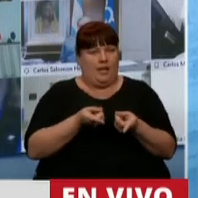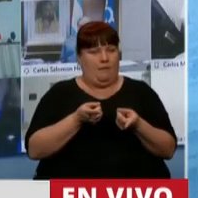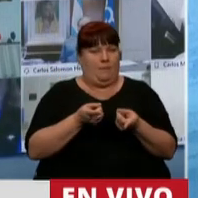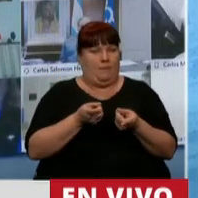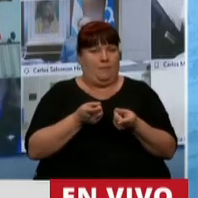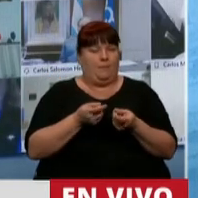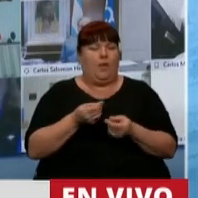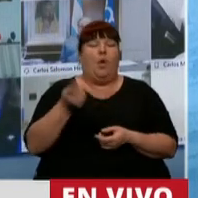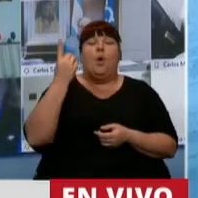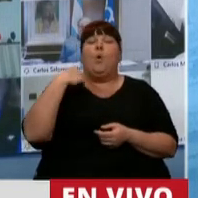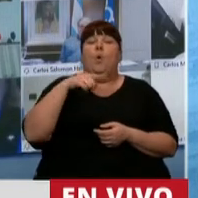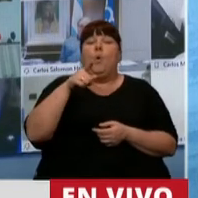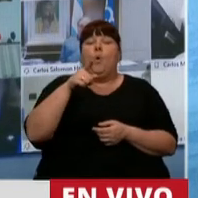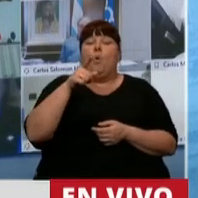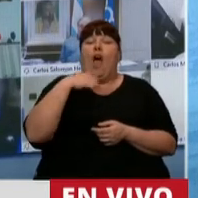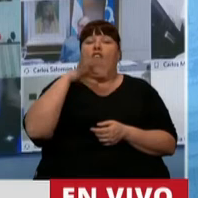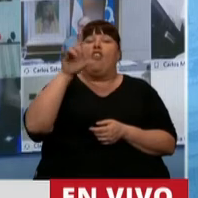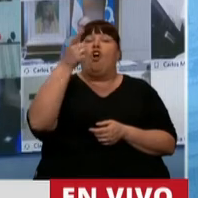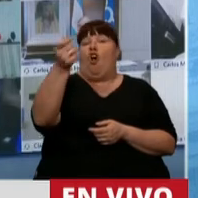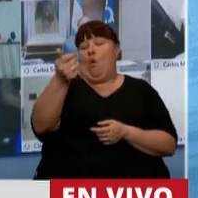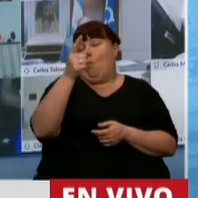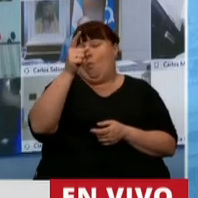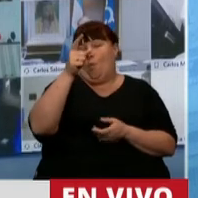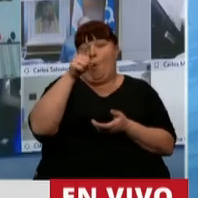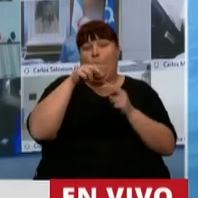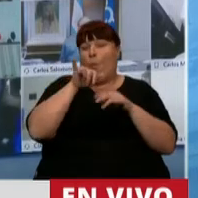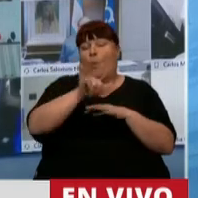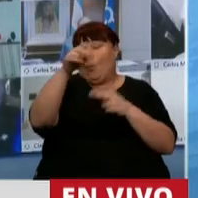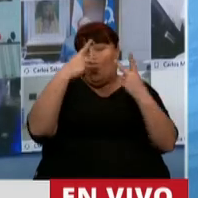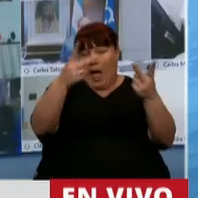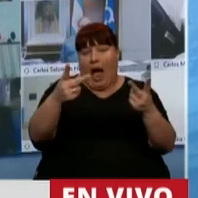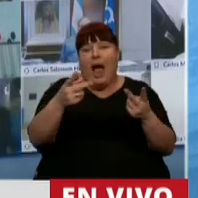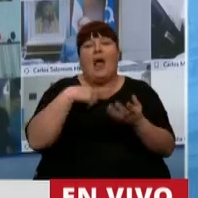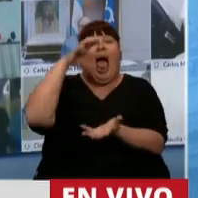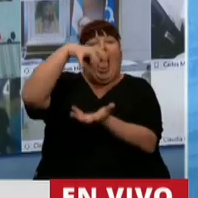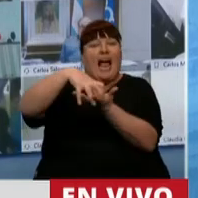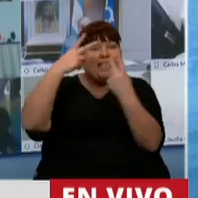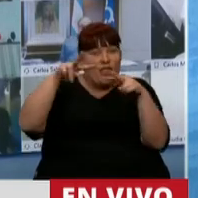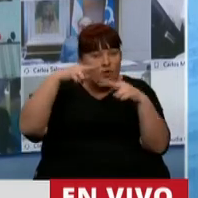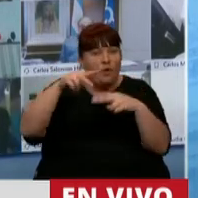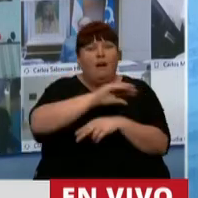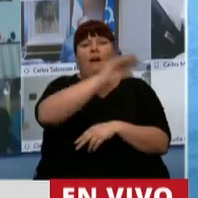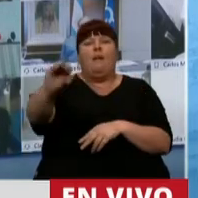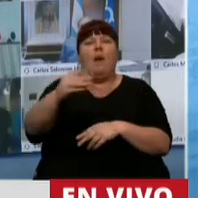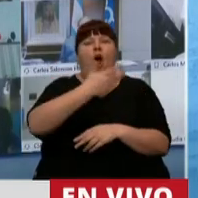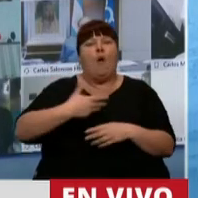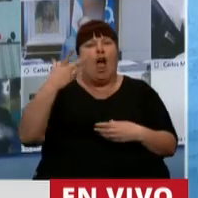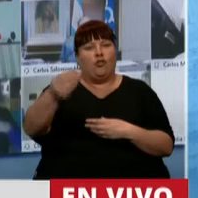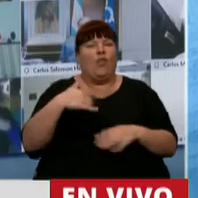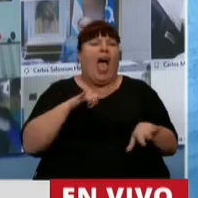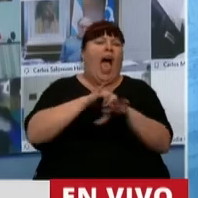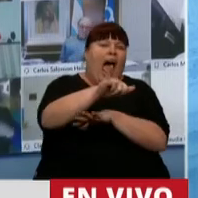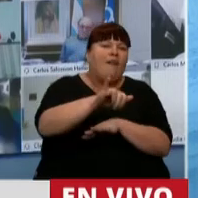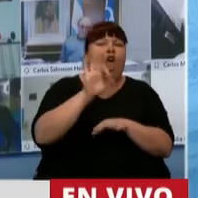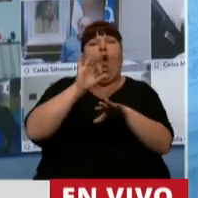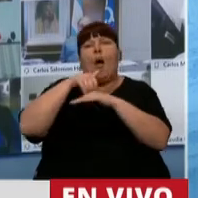porque cuando contrato un viaje seguramente compré en una agencia que recibió el ATP viajé en un avión